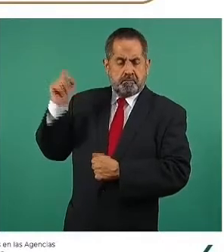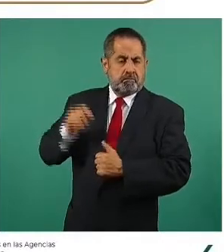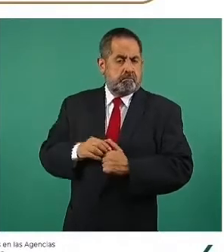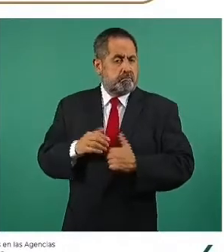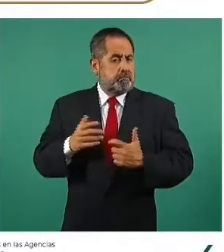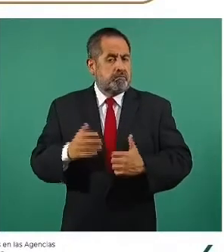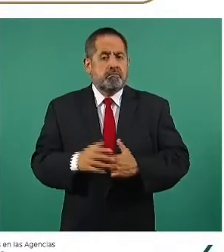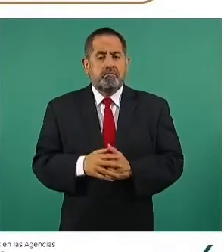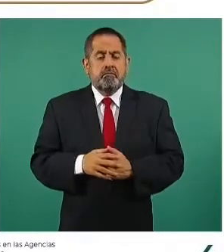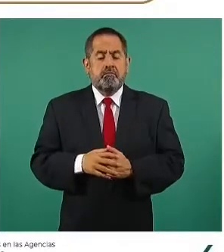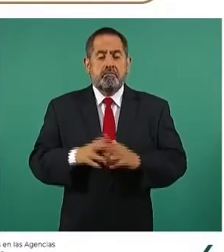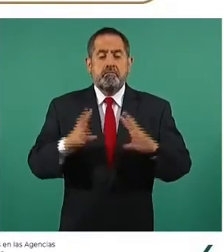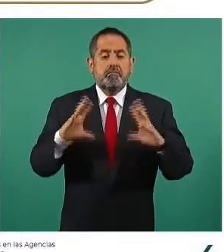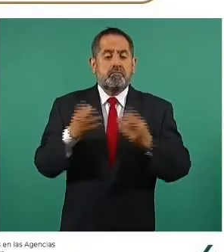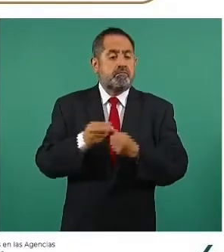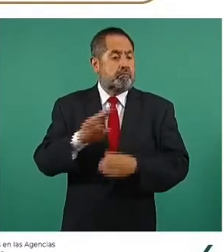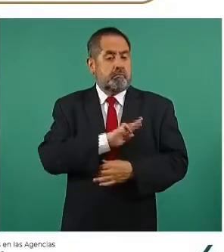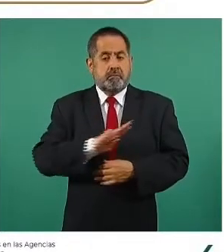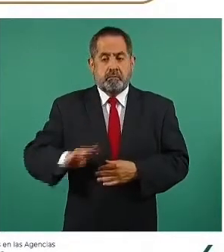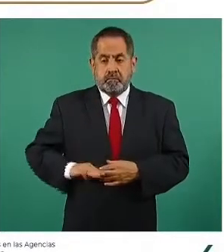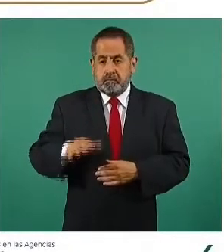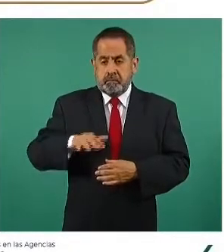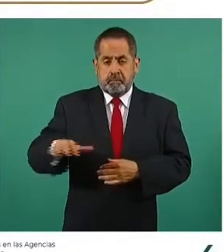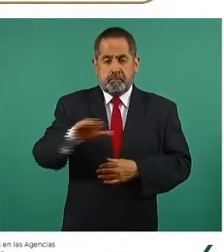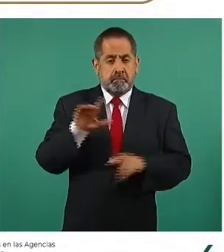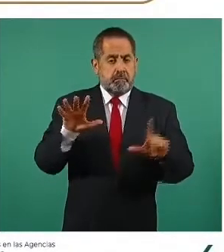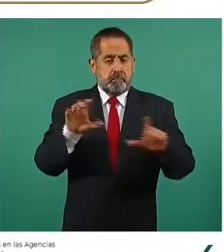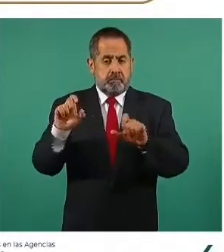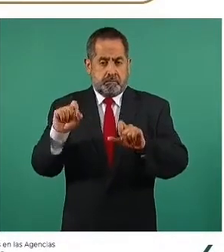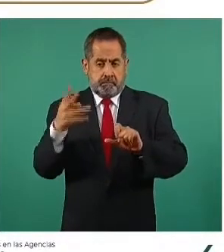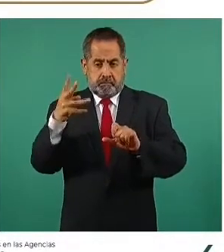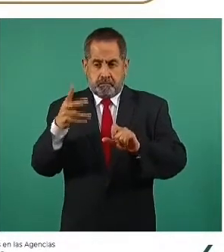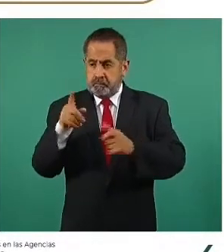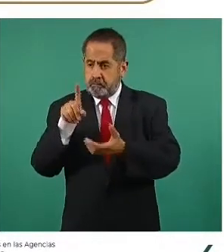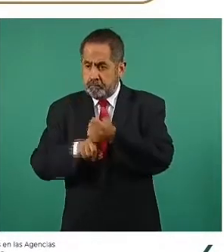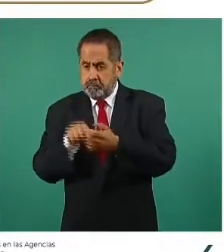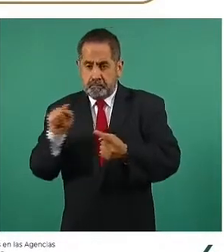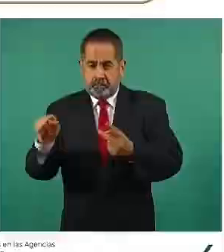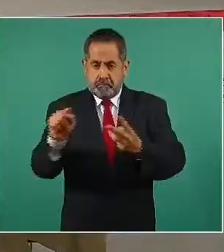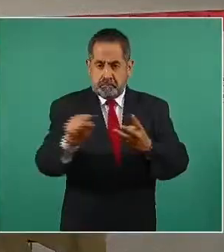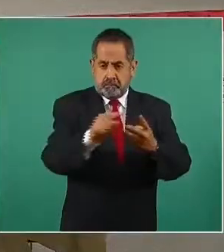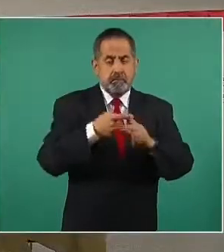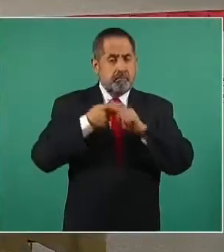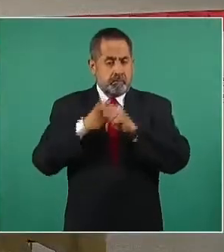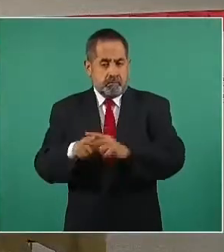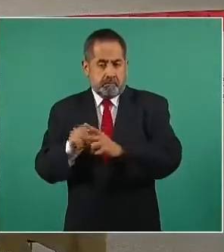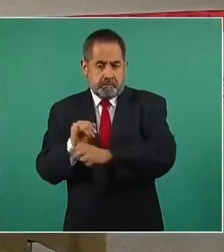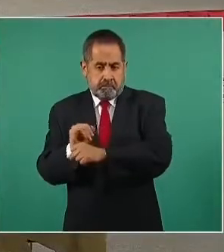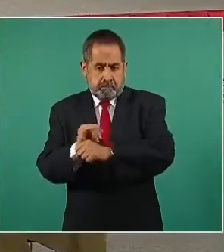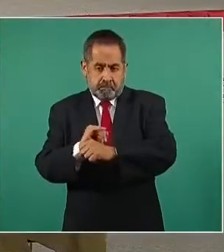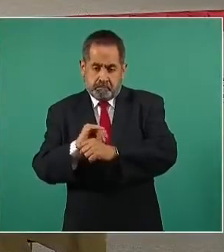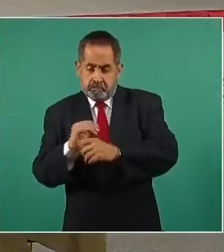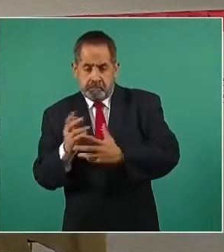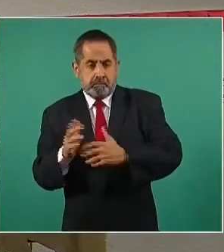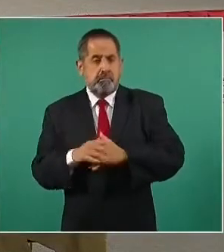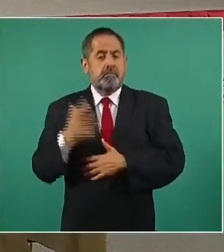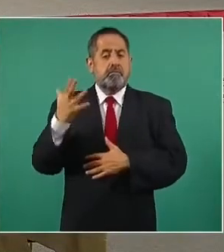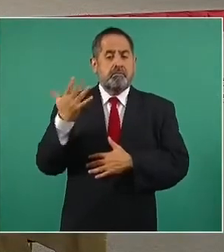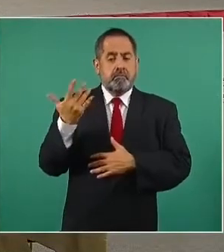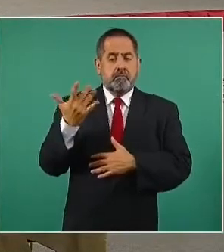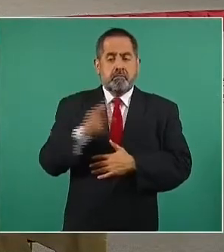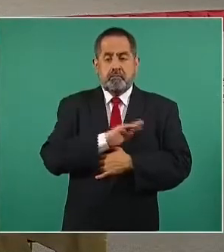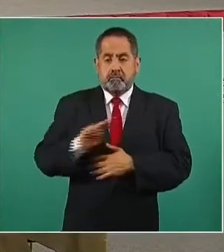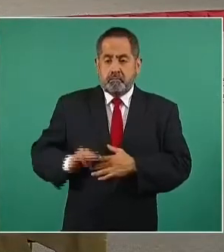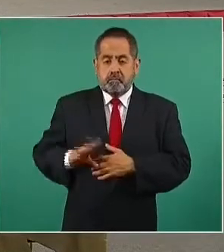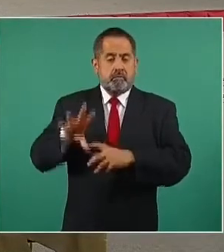municipios que registran carpetas de investigación por este delito, 50 concentran